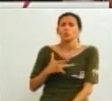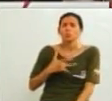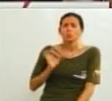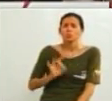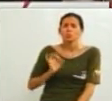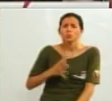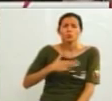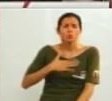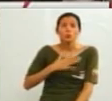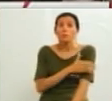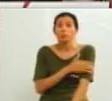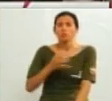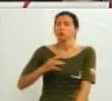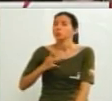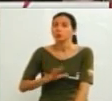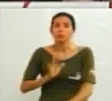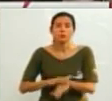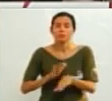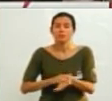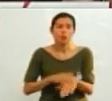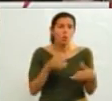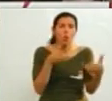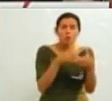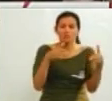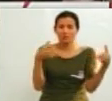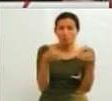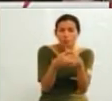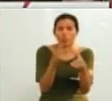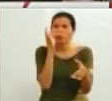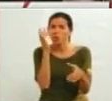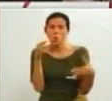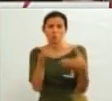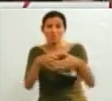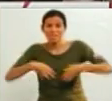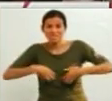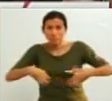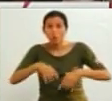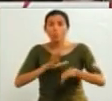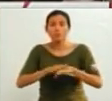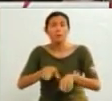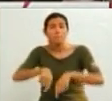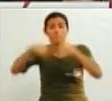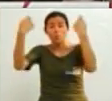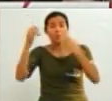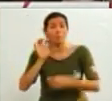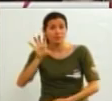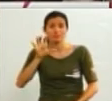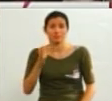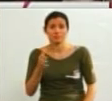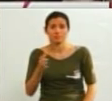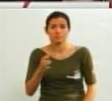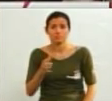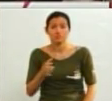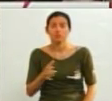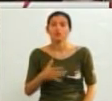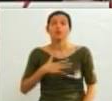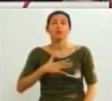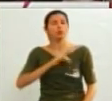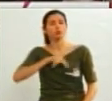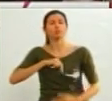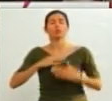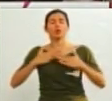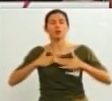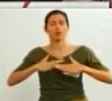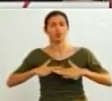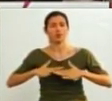Es una lanza contra la oligarquía, contra la burguesía, contra los que destrozaron este país. Y